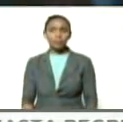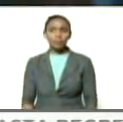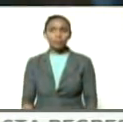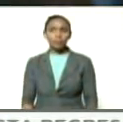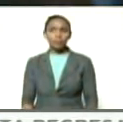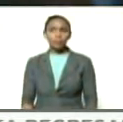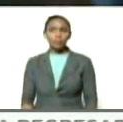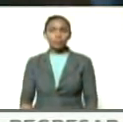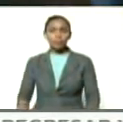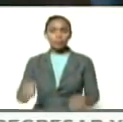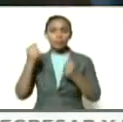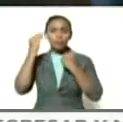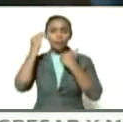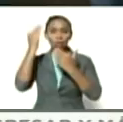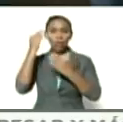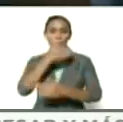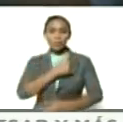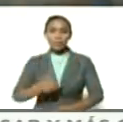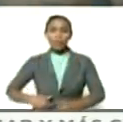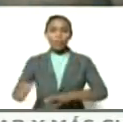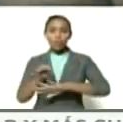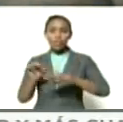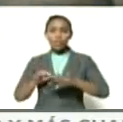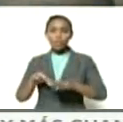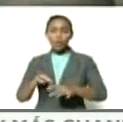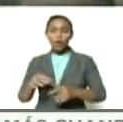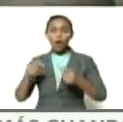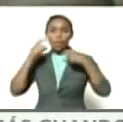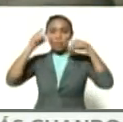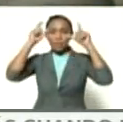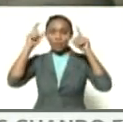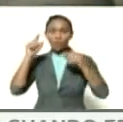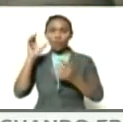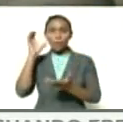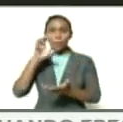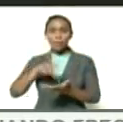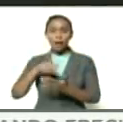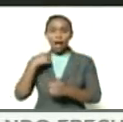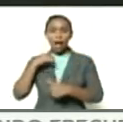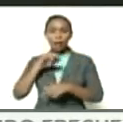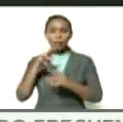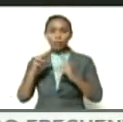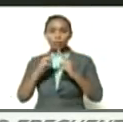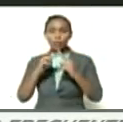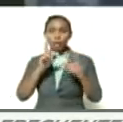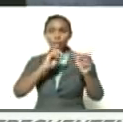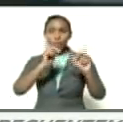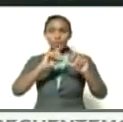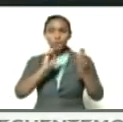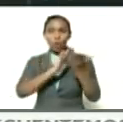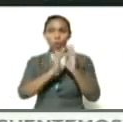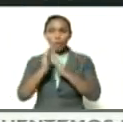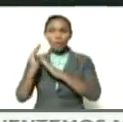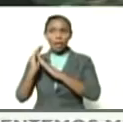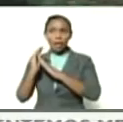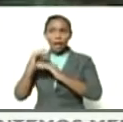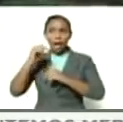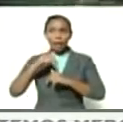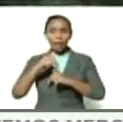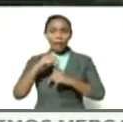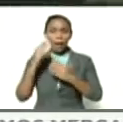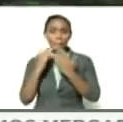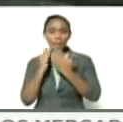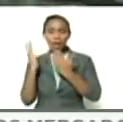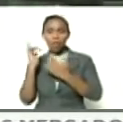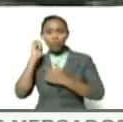presidente del estado Táchira del municipio Andrés Bello en capital Cordero nos encontramos en el máster de la televisora comunitaria Montaña TV y a mi